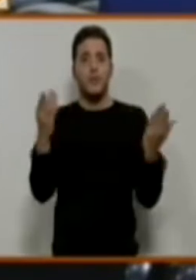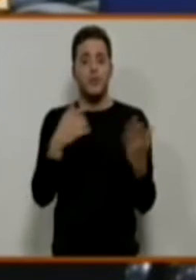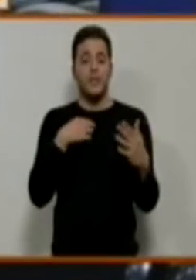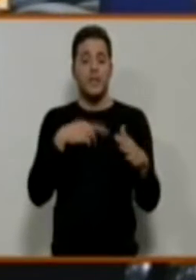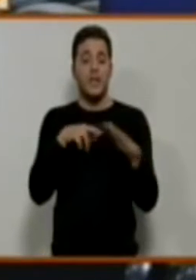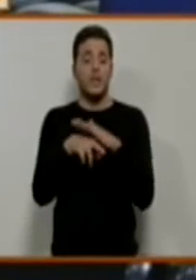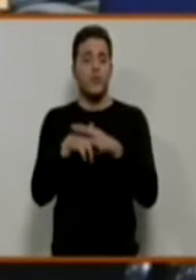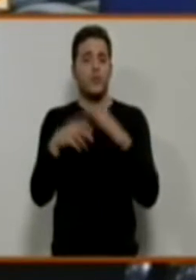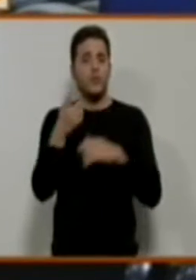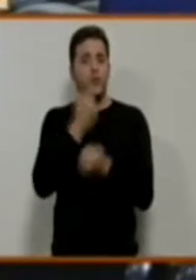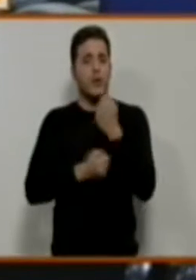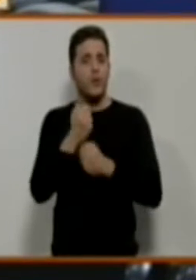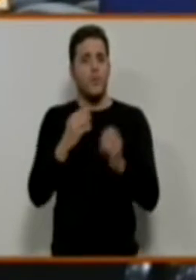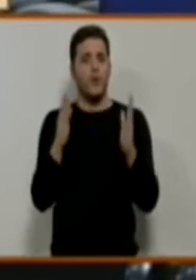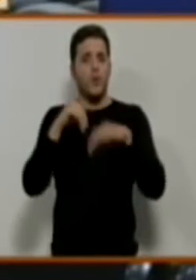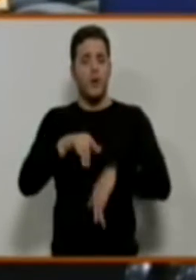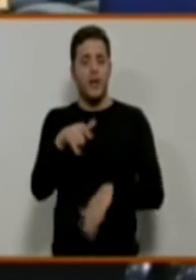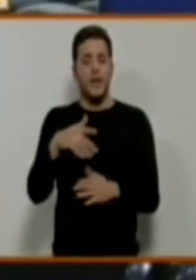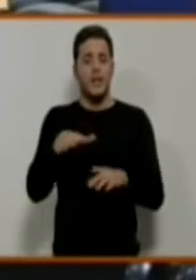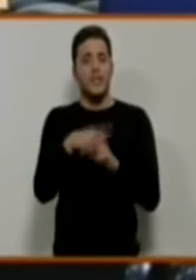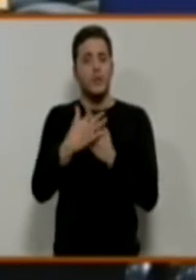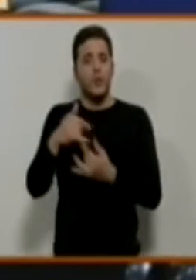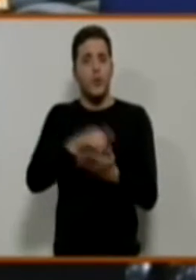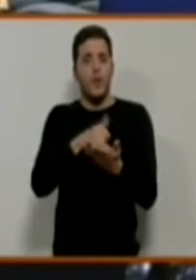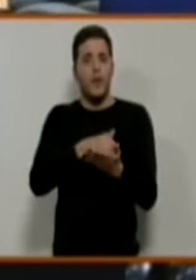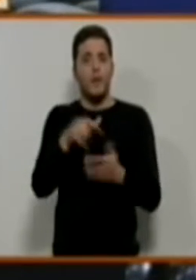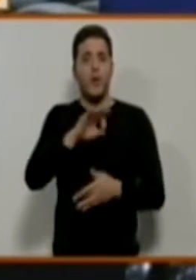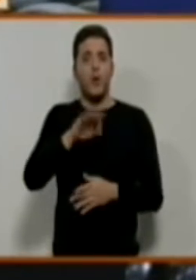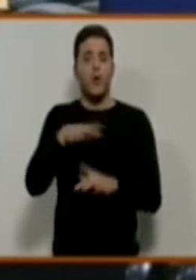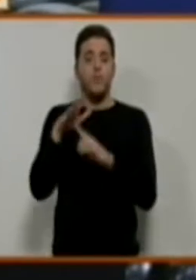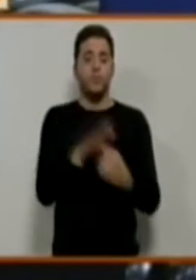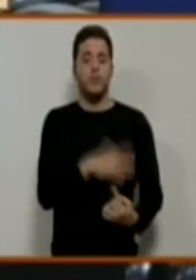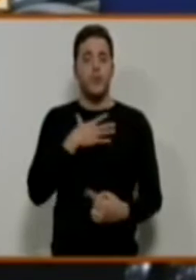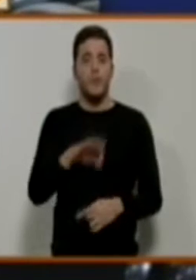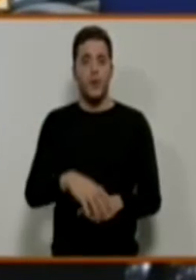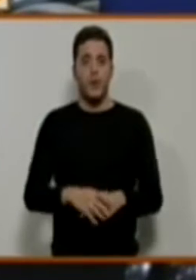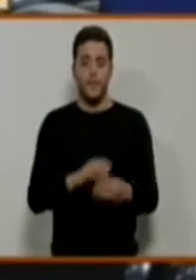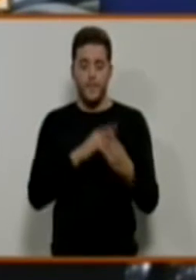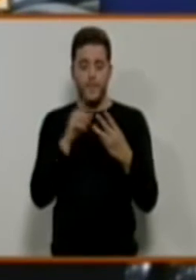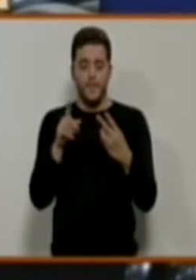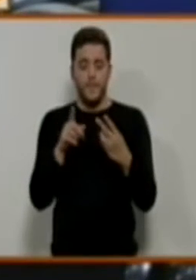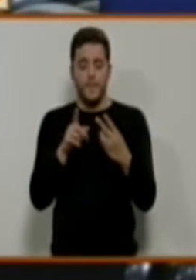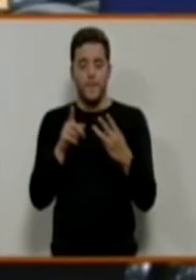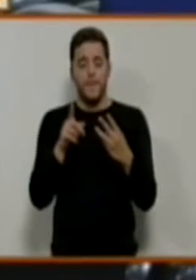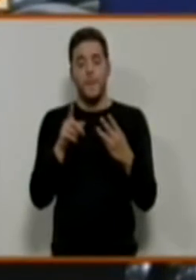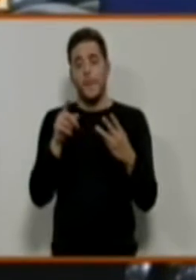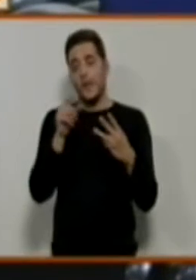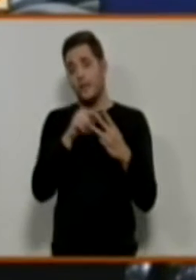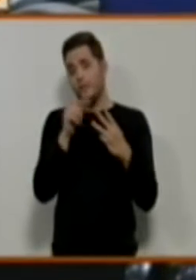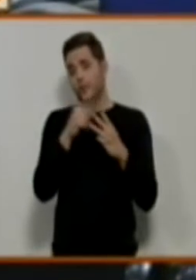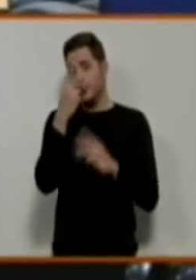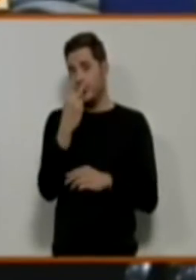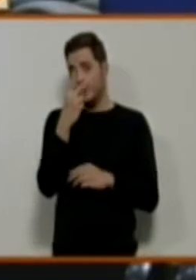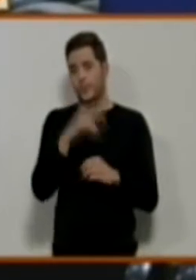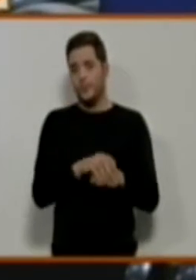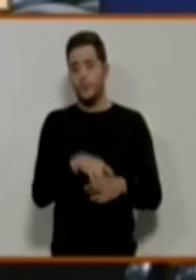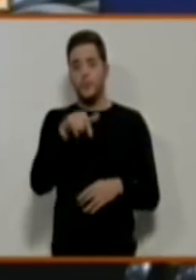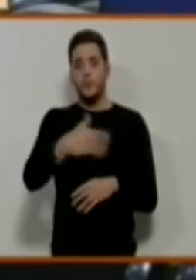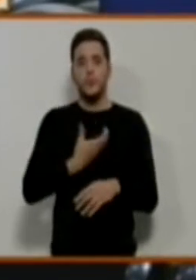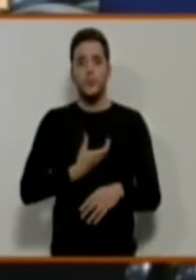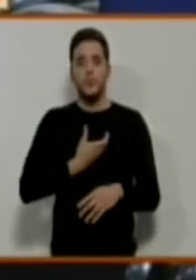recursos económicos en situación de vulnerabilidad o riesgo de exclusión?». Segundo punto. El Ayuntamiento de Ciudad Real